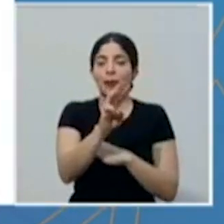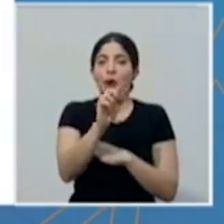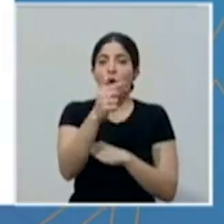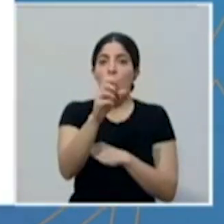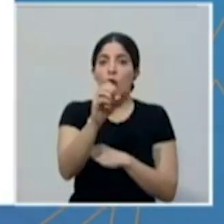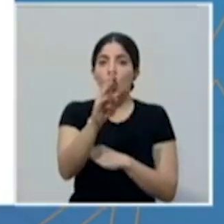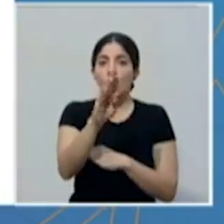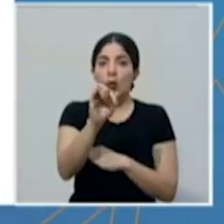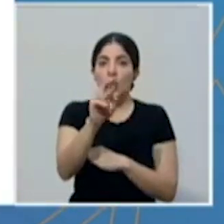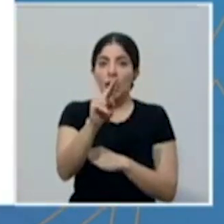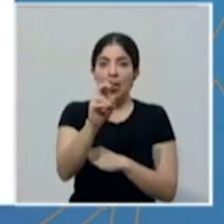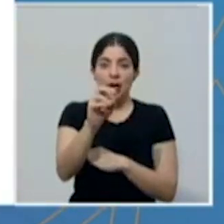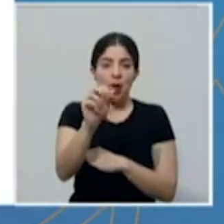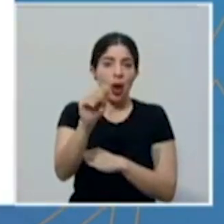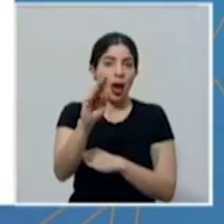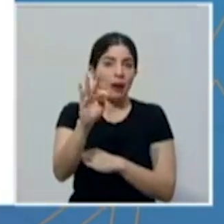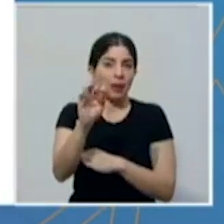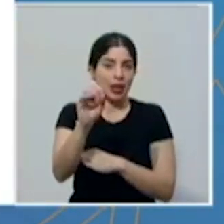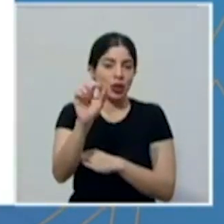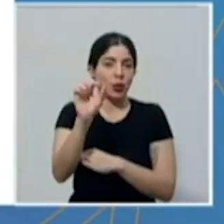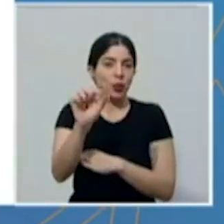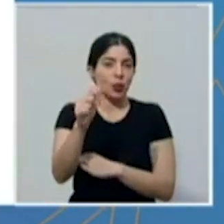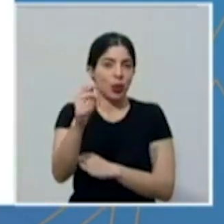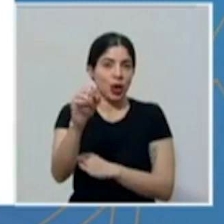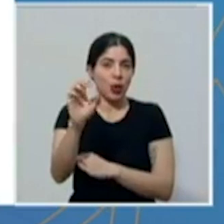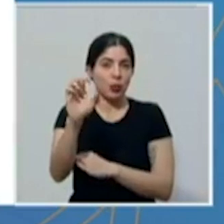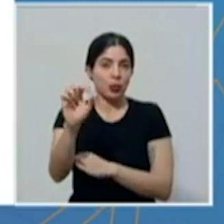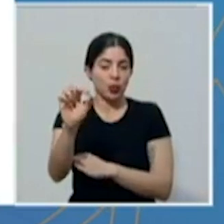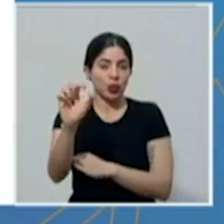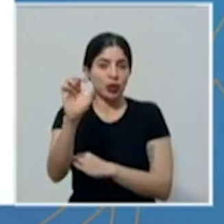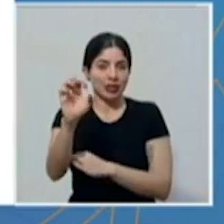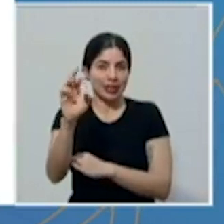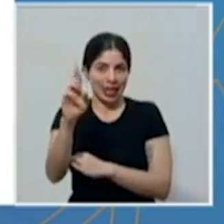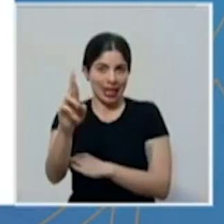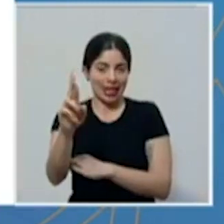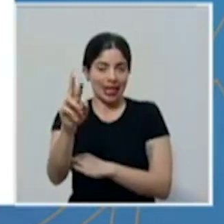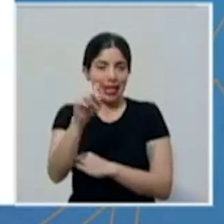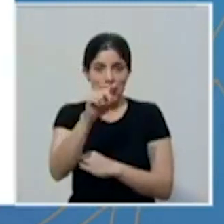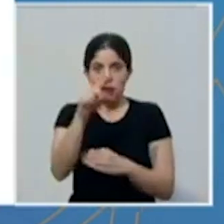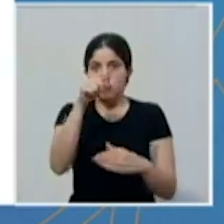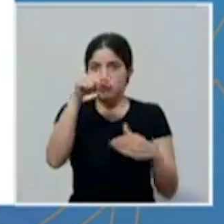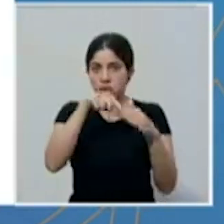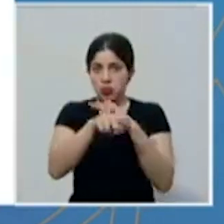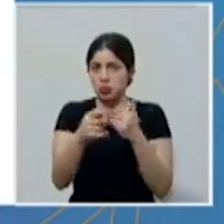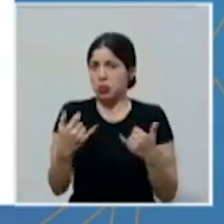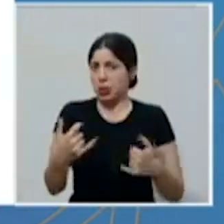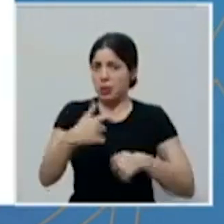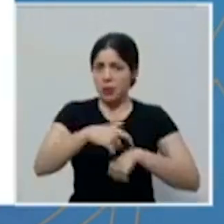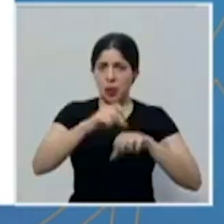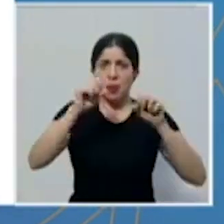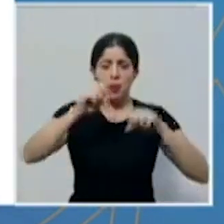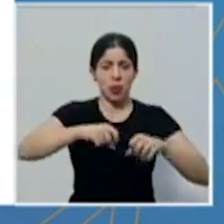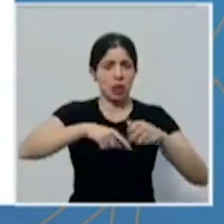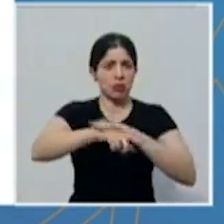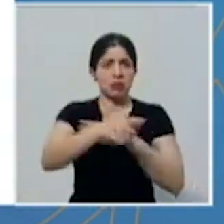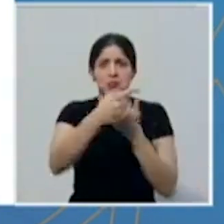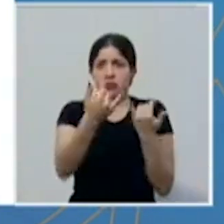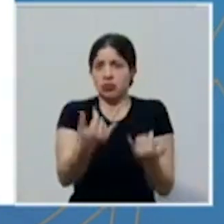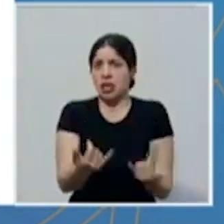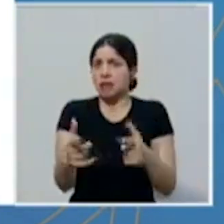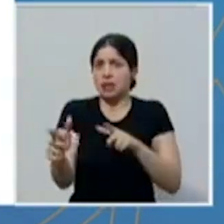gobiernoabierto.go.cr. Lo pueden hacer a partir de este momento. Ya está